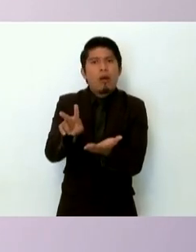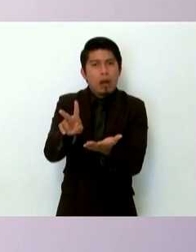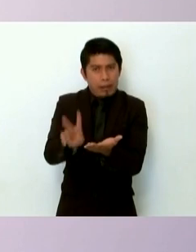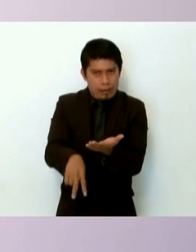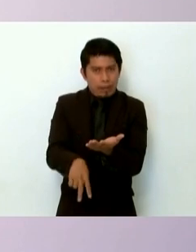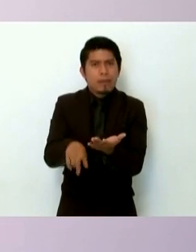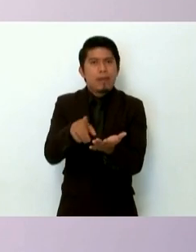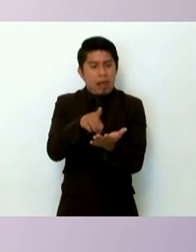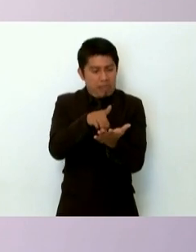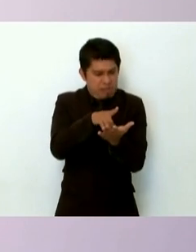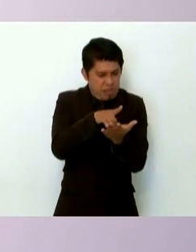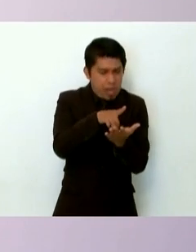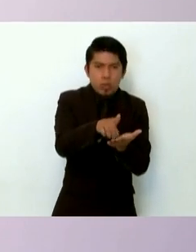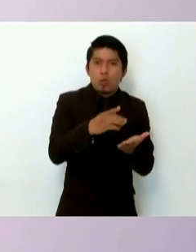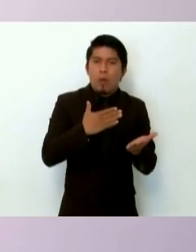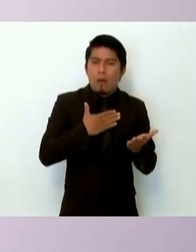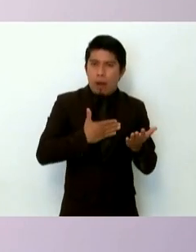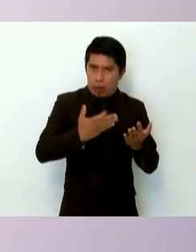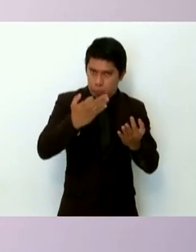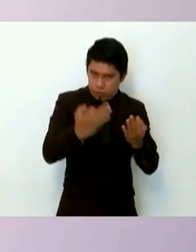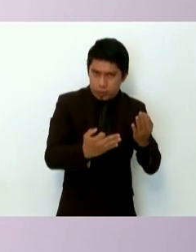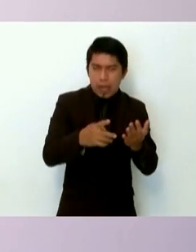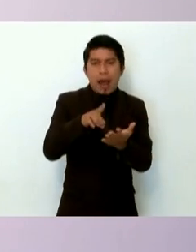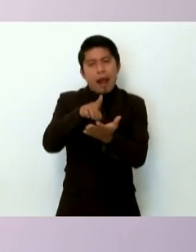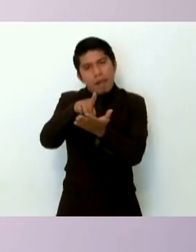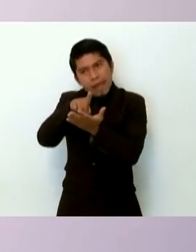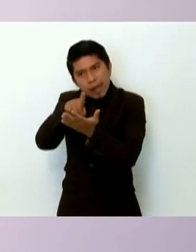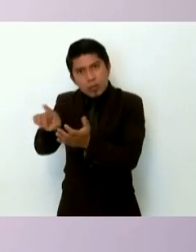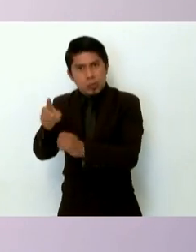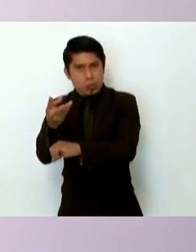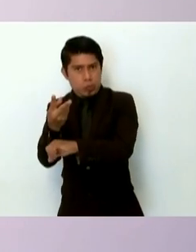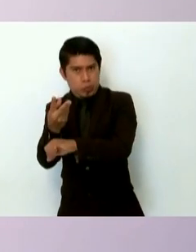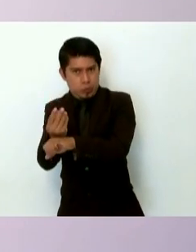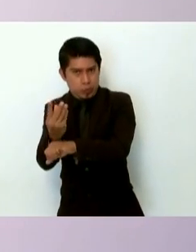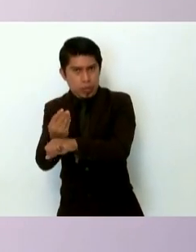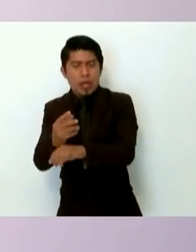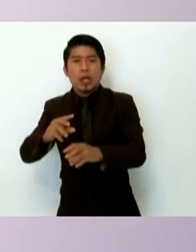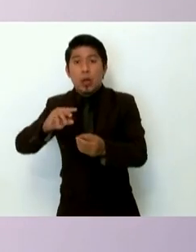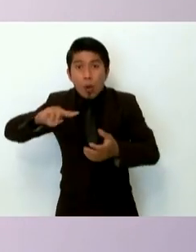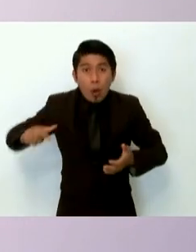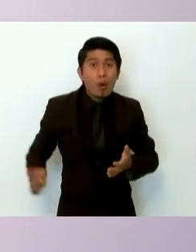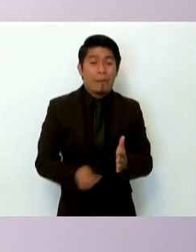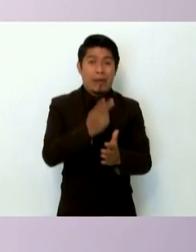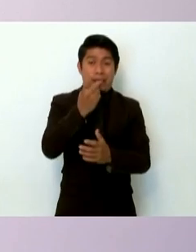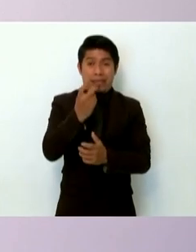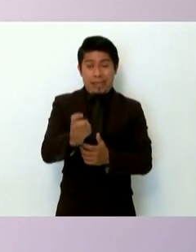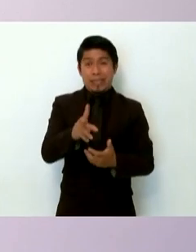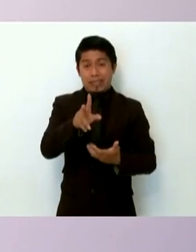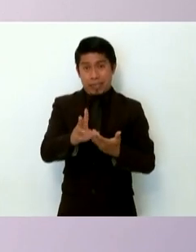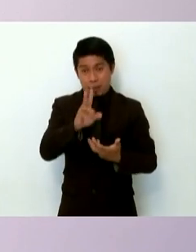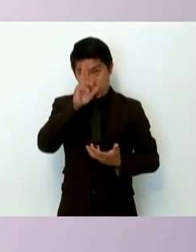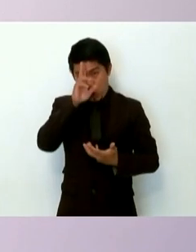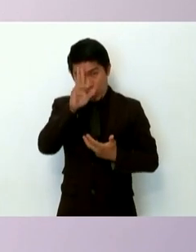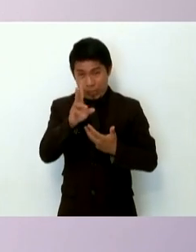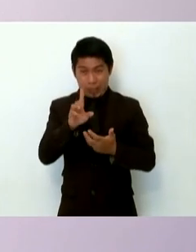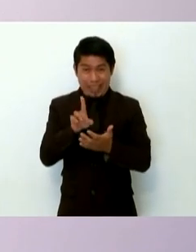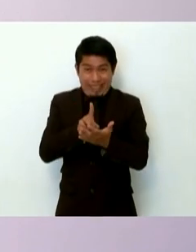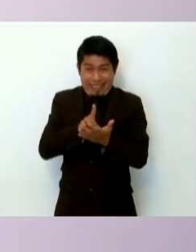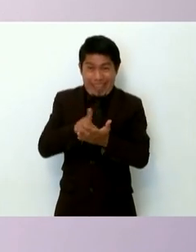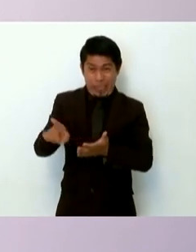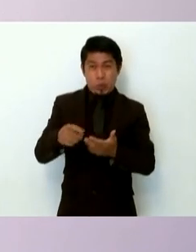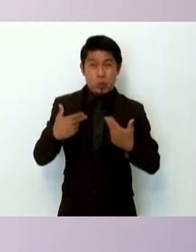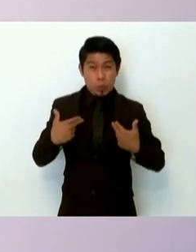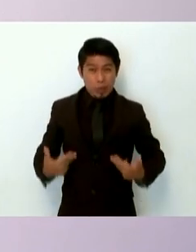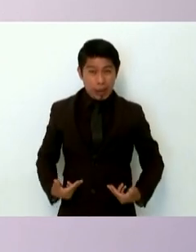a la justicia a la reparación y a la no repetición de estas violaciones graves a los derechos humanos